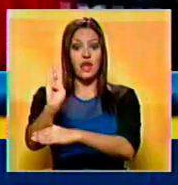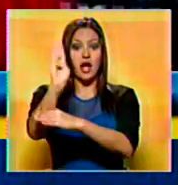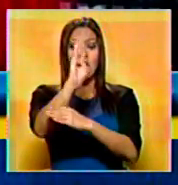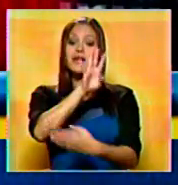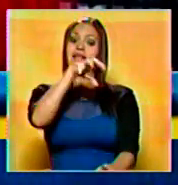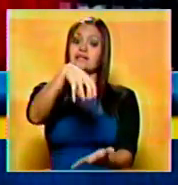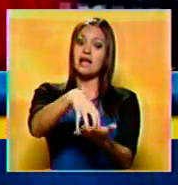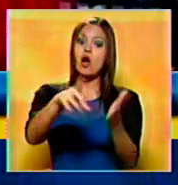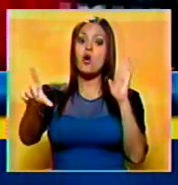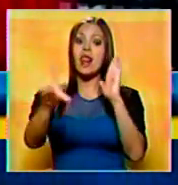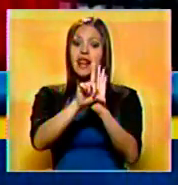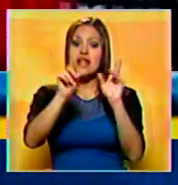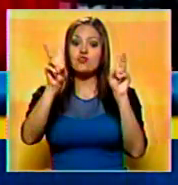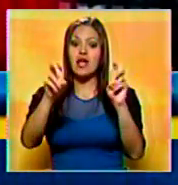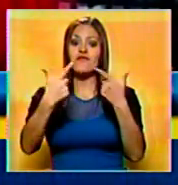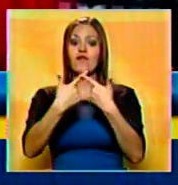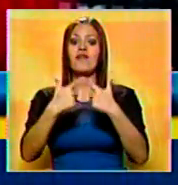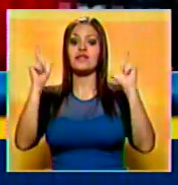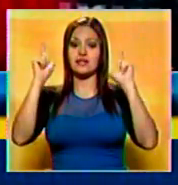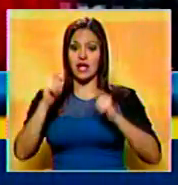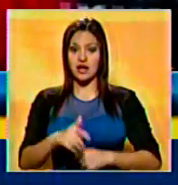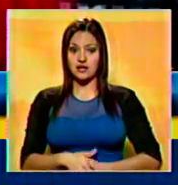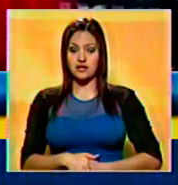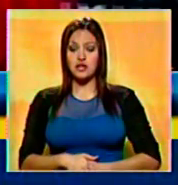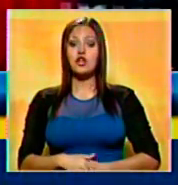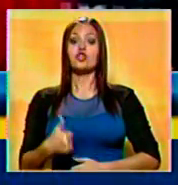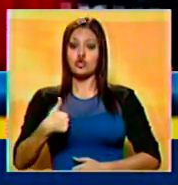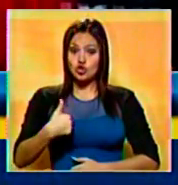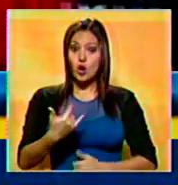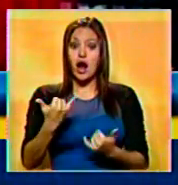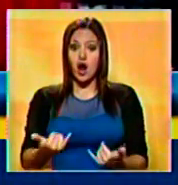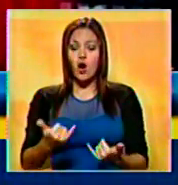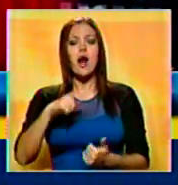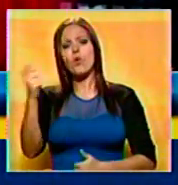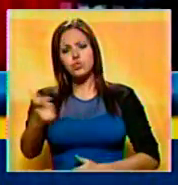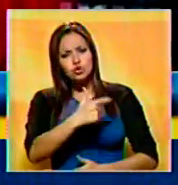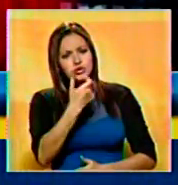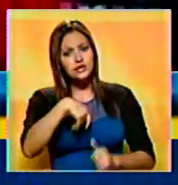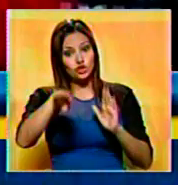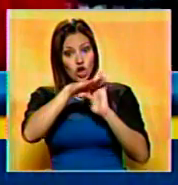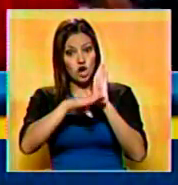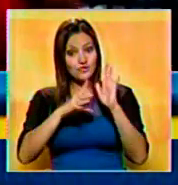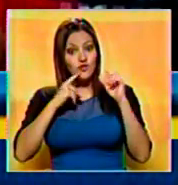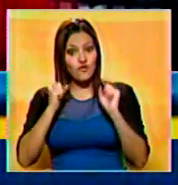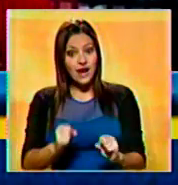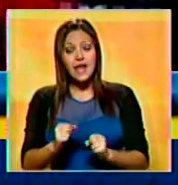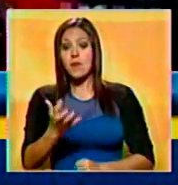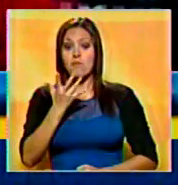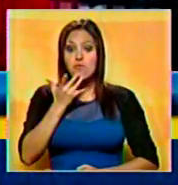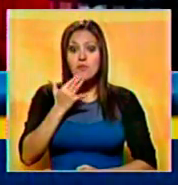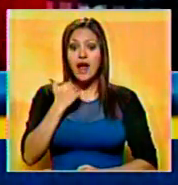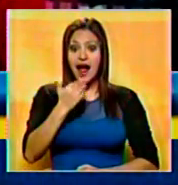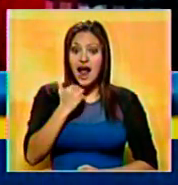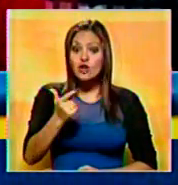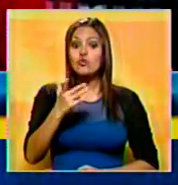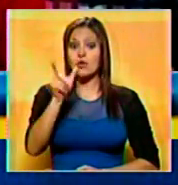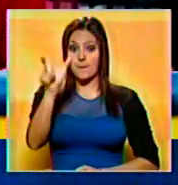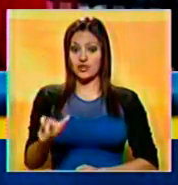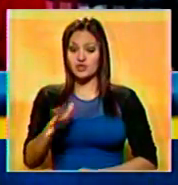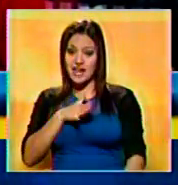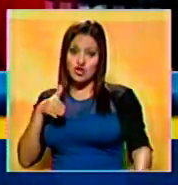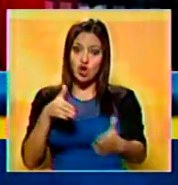habilitante. Y voy a buscar normas muy estrictas que quien se meta en esta aventura golpista,